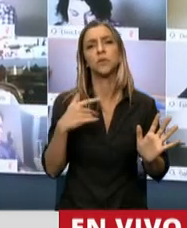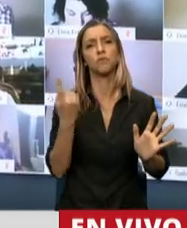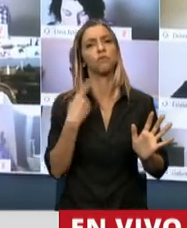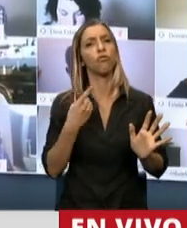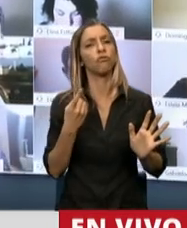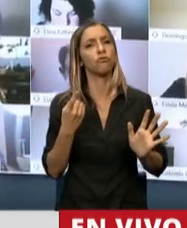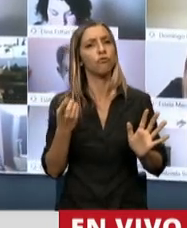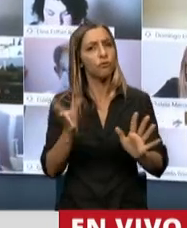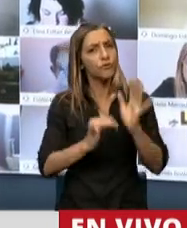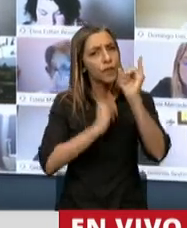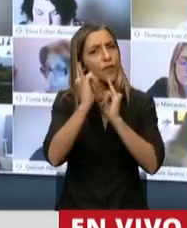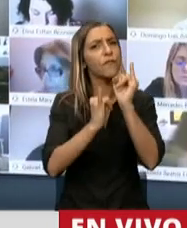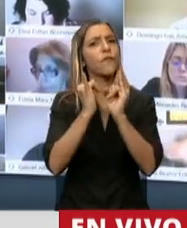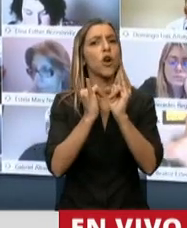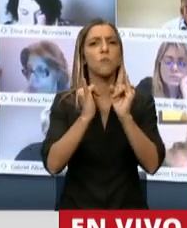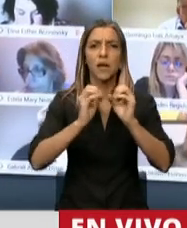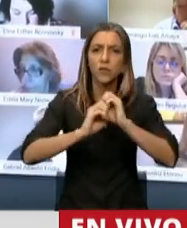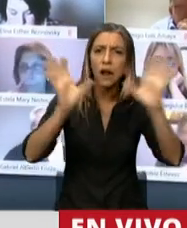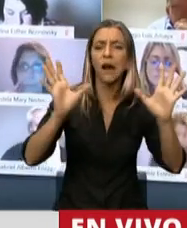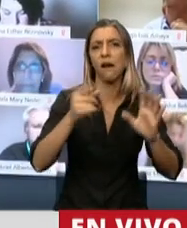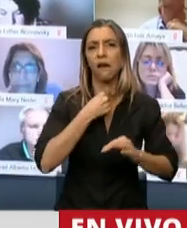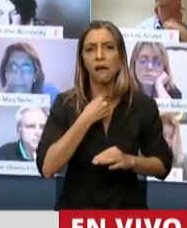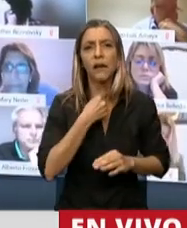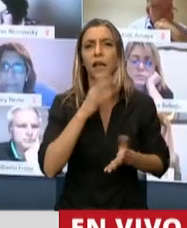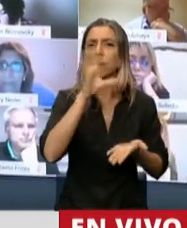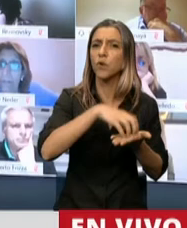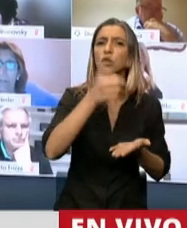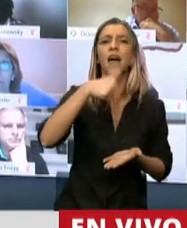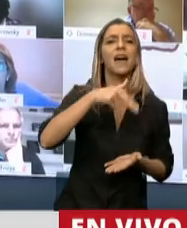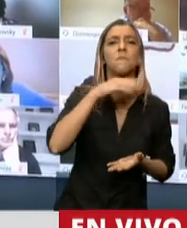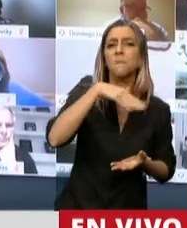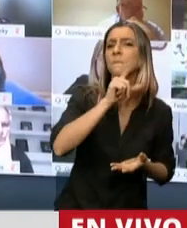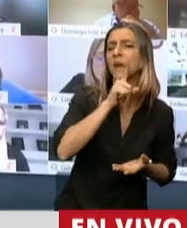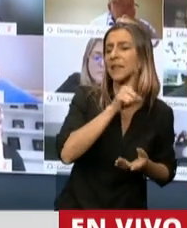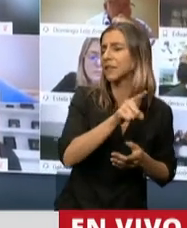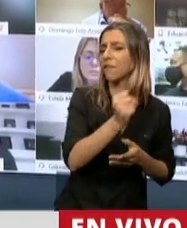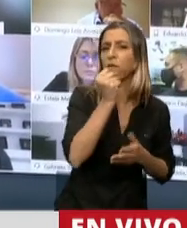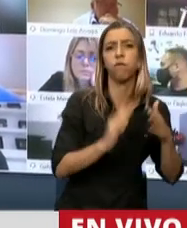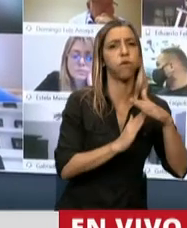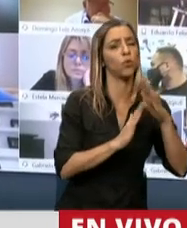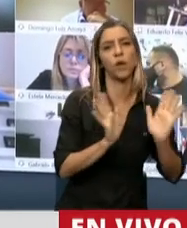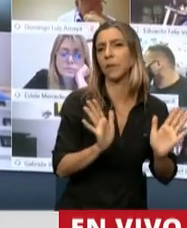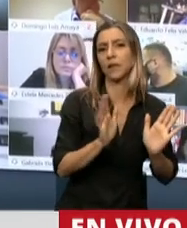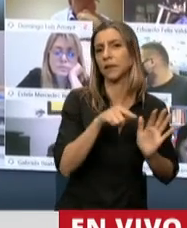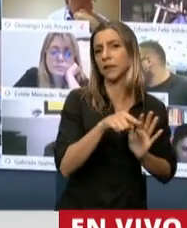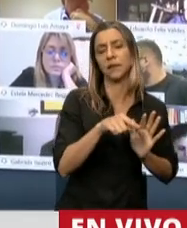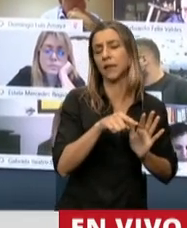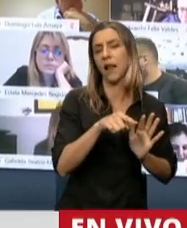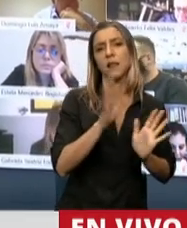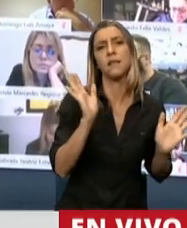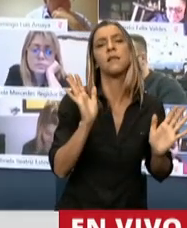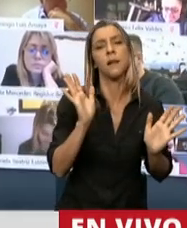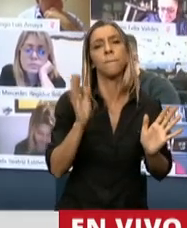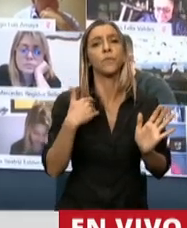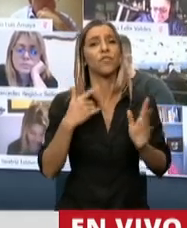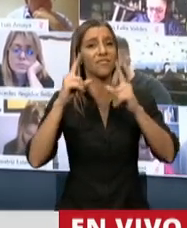con la responsabilidad del ANMAT, que para nosotros es indeclinable y que en el caso particular es la que no me permite acompañar